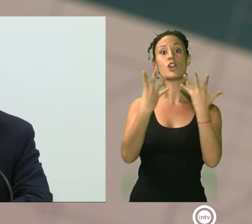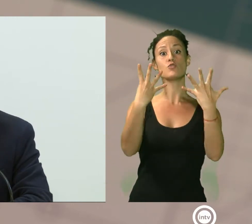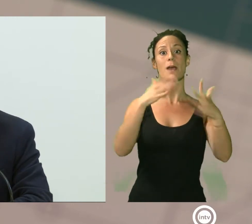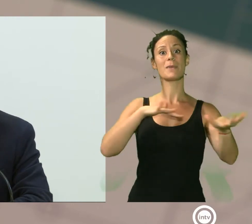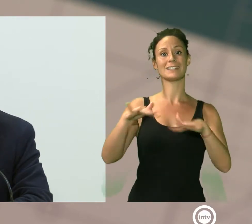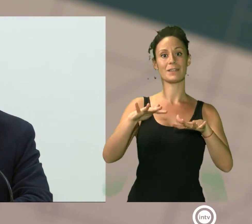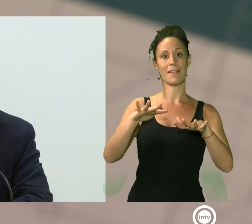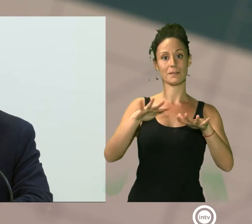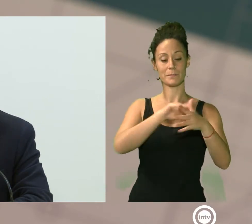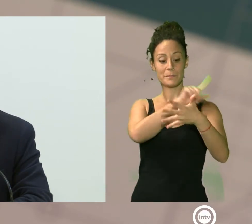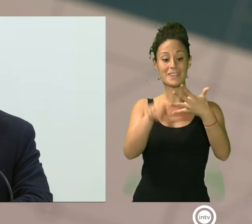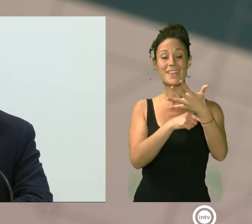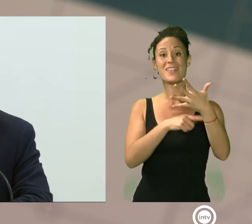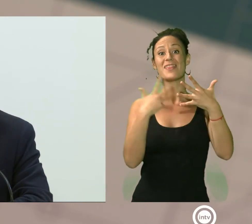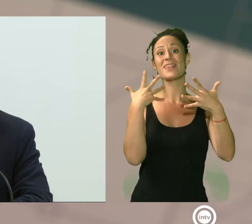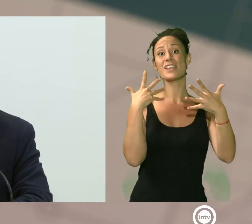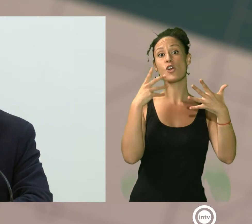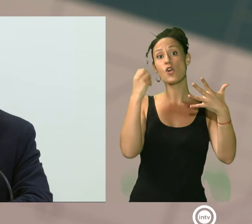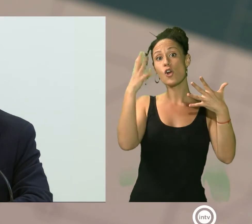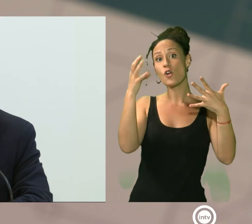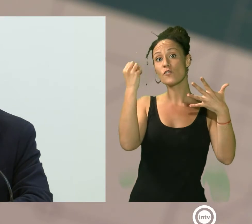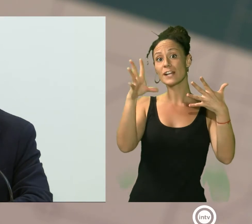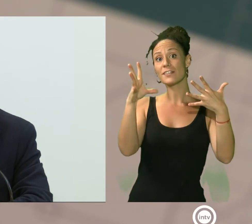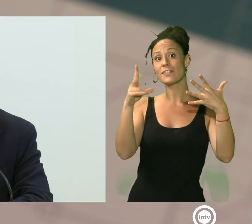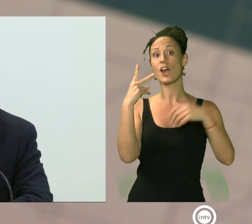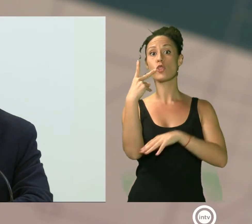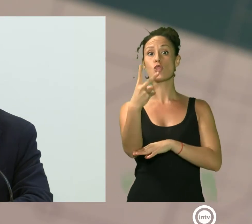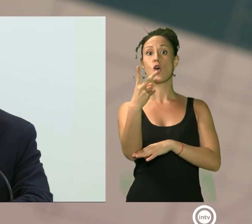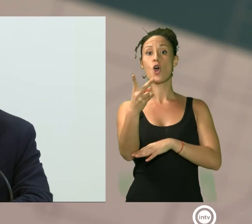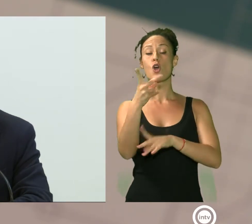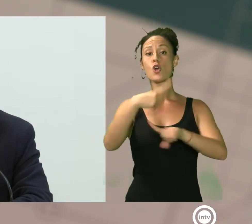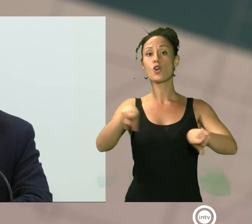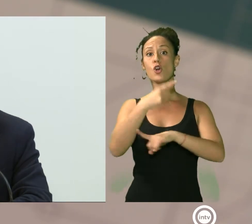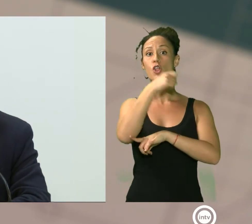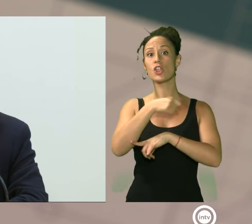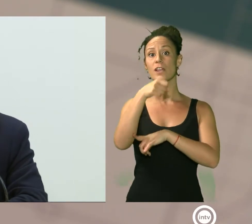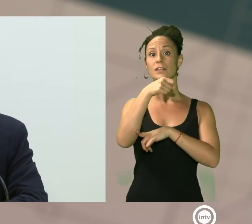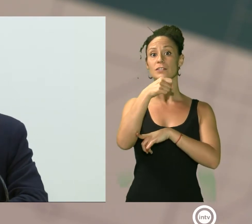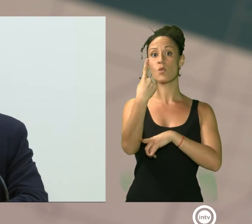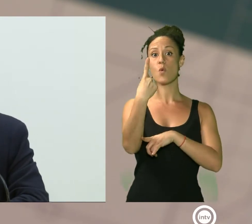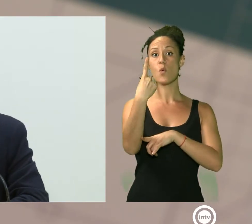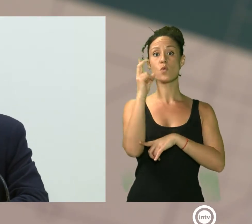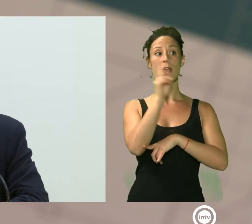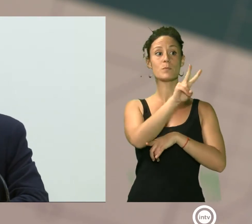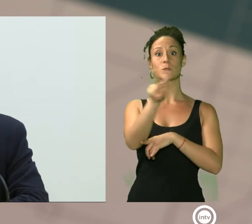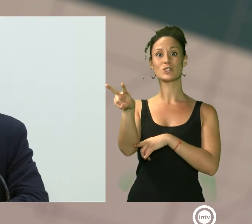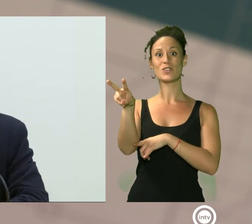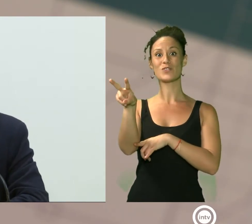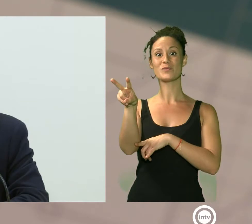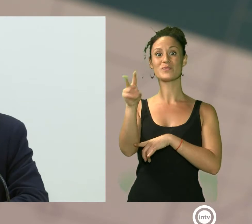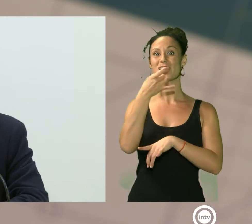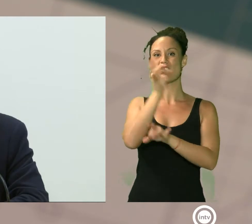conferencias, dos conciertos, una exposición y, como he dicho antes, La Guinda será